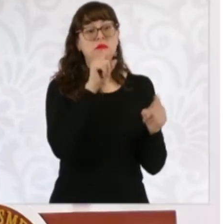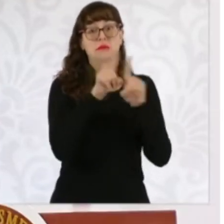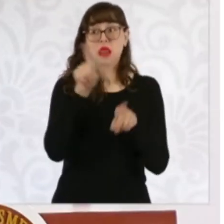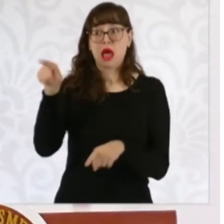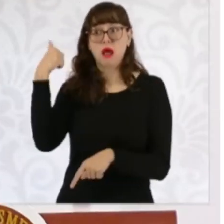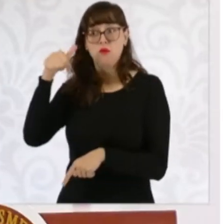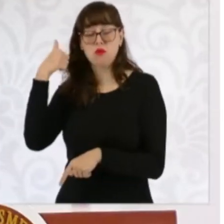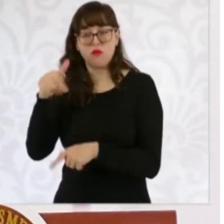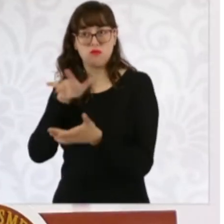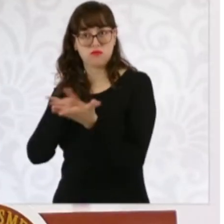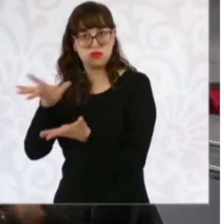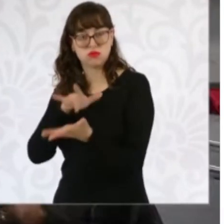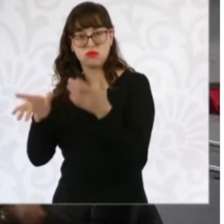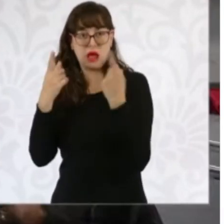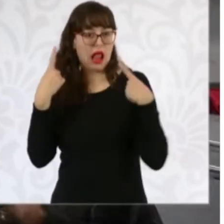Adelante.